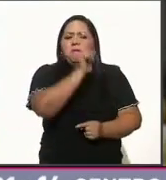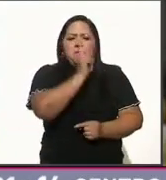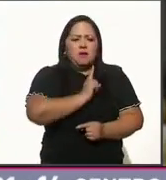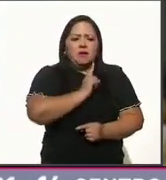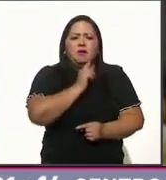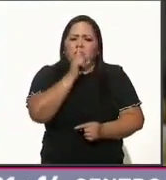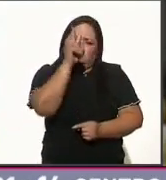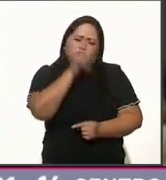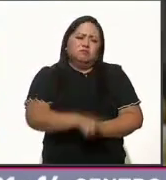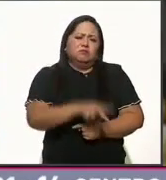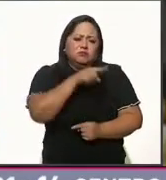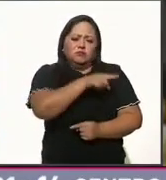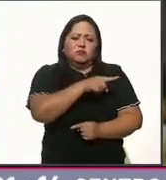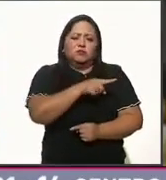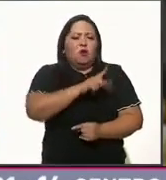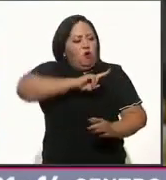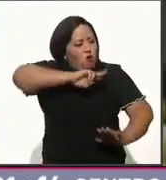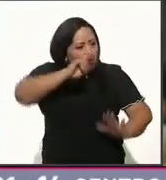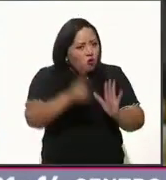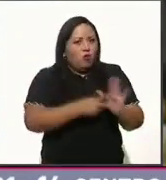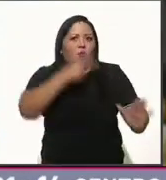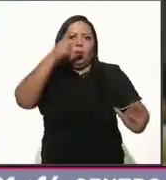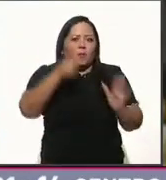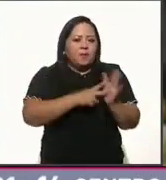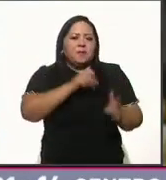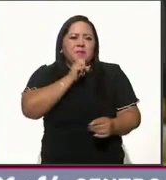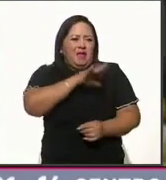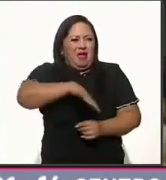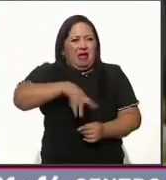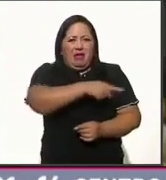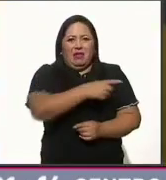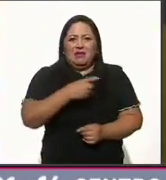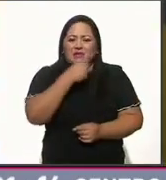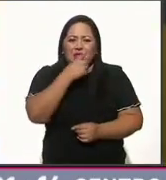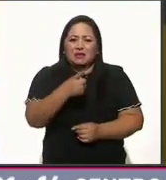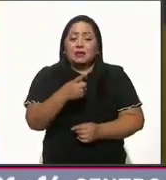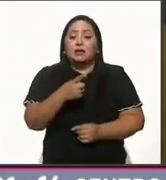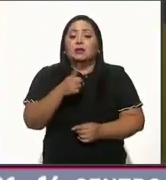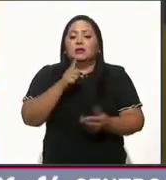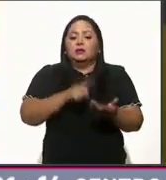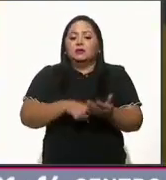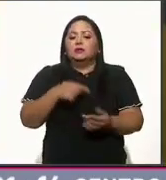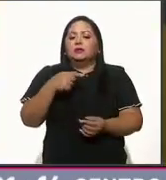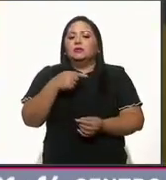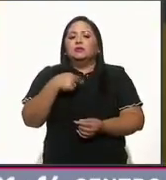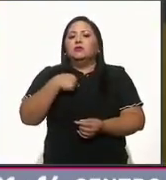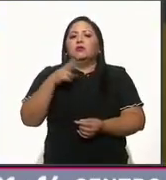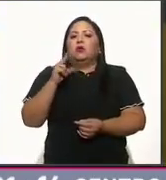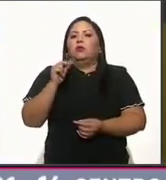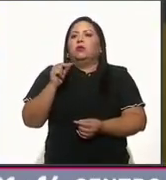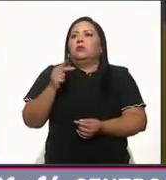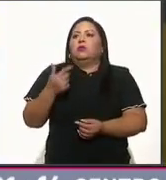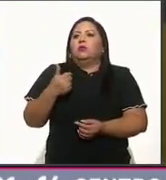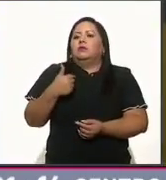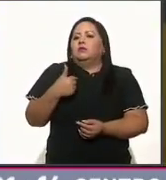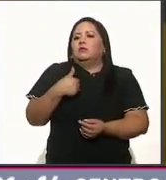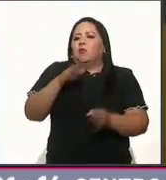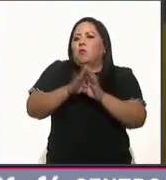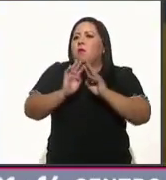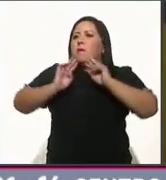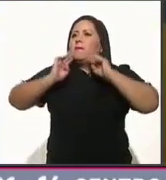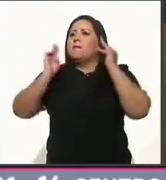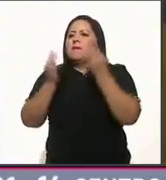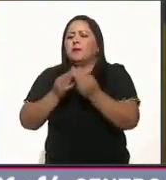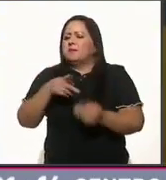impunemente una y otra vez respecto de la referencia de que soy asesino o que tengo vínculos con la parte criminal.